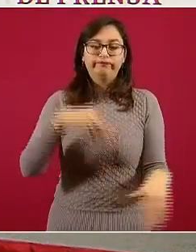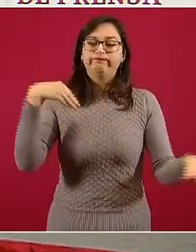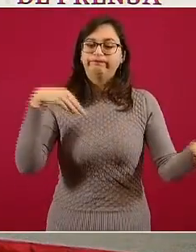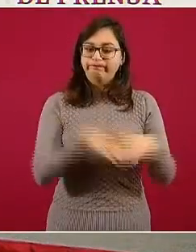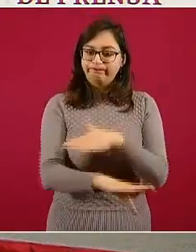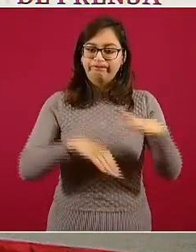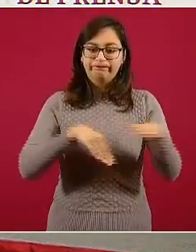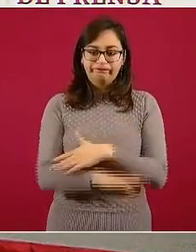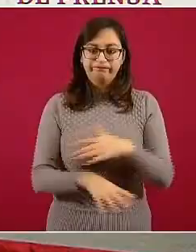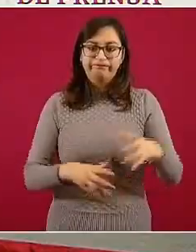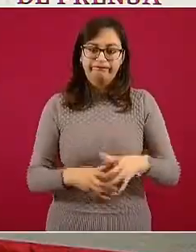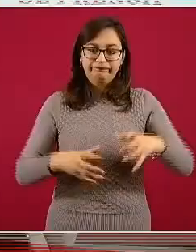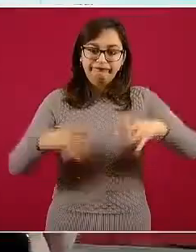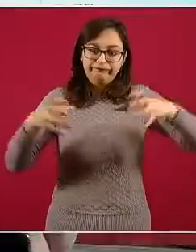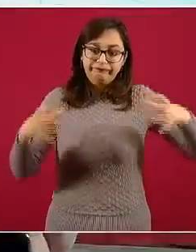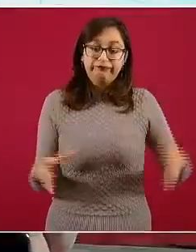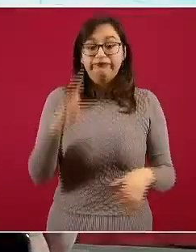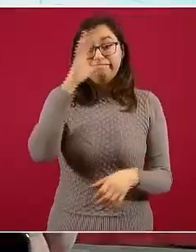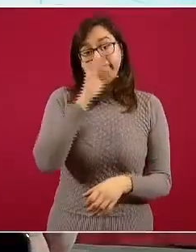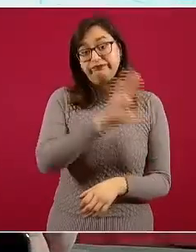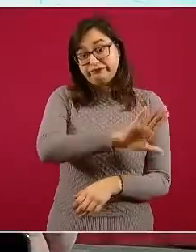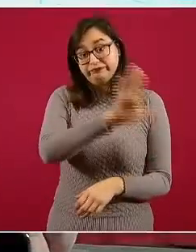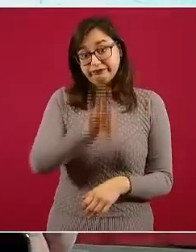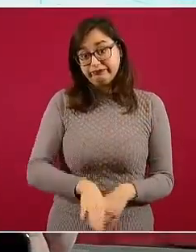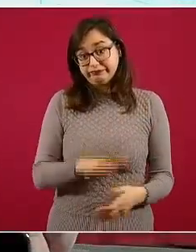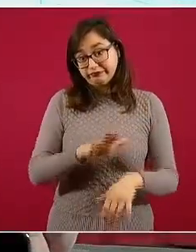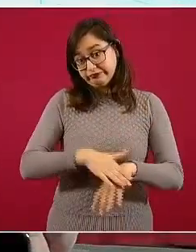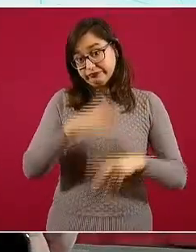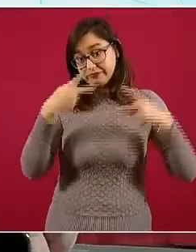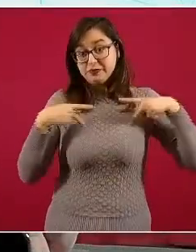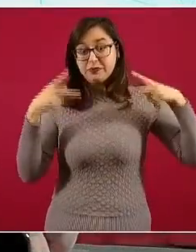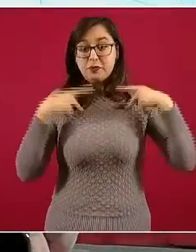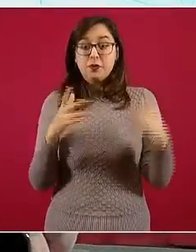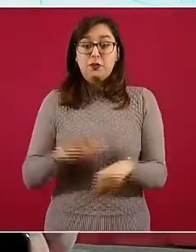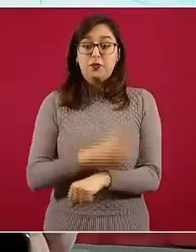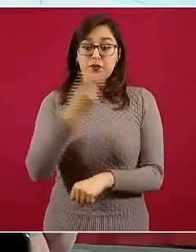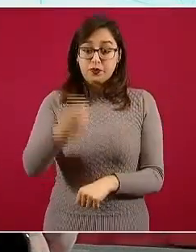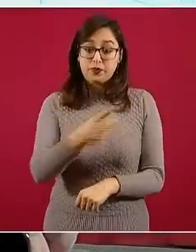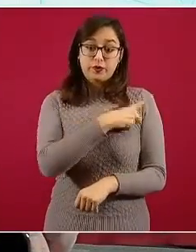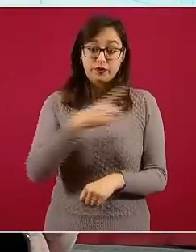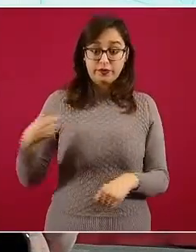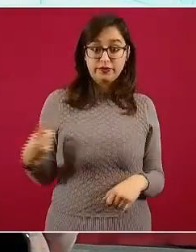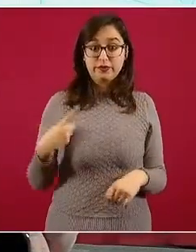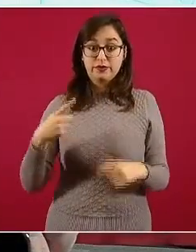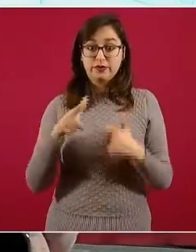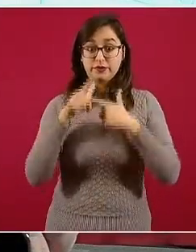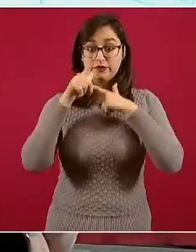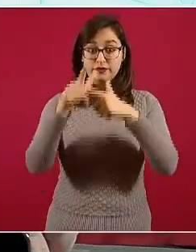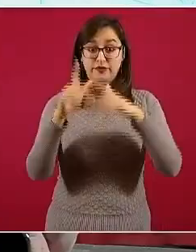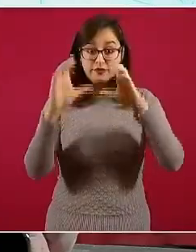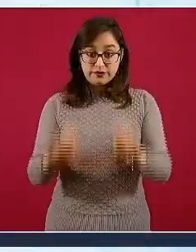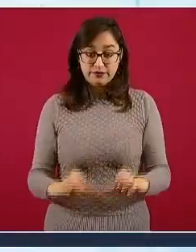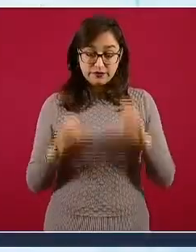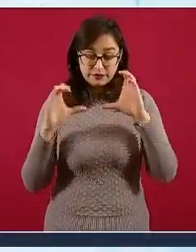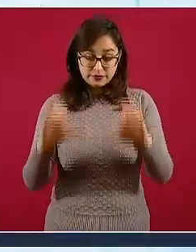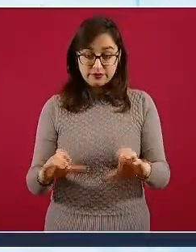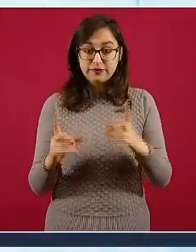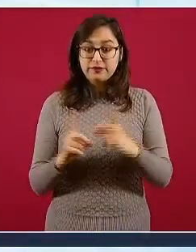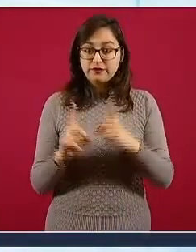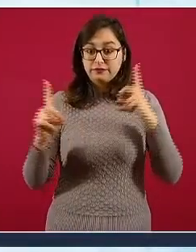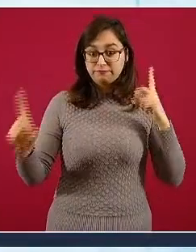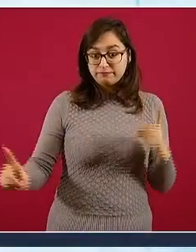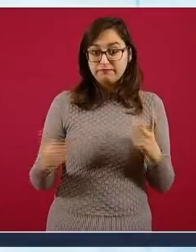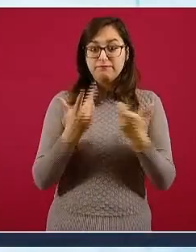también en mayor mortalidad. Entonces, por eso, por eso seguir cuidando sana distancia, el lavado de manos, el uso de